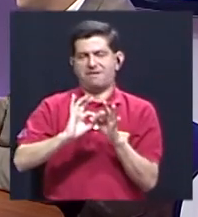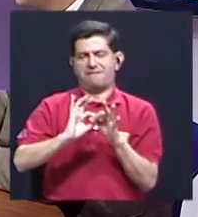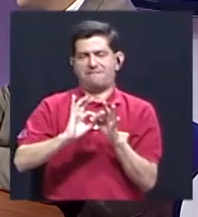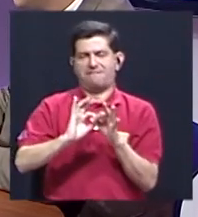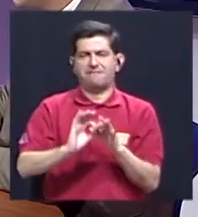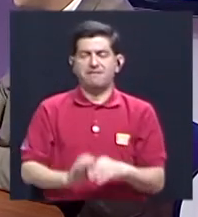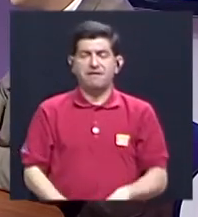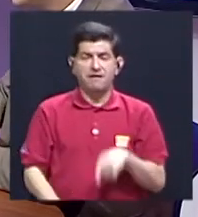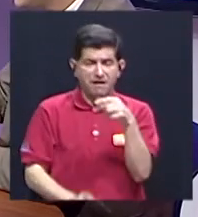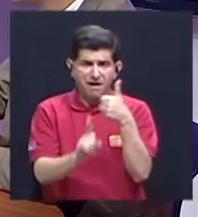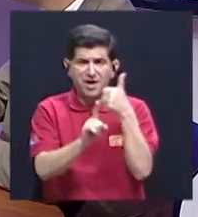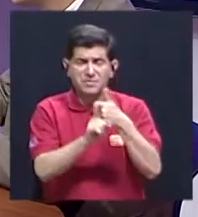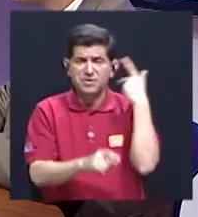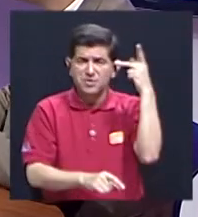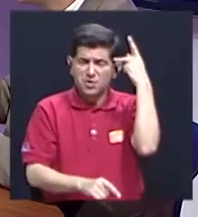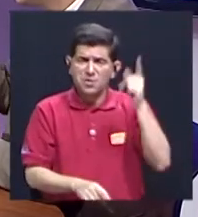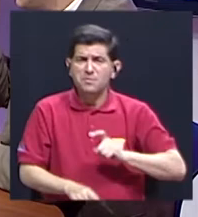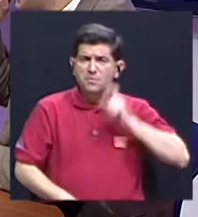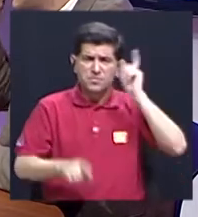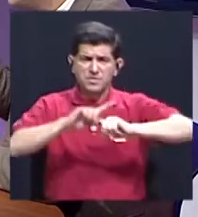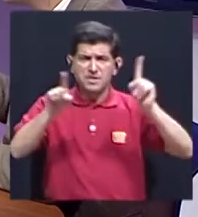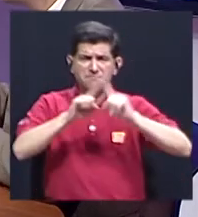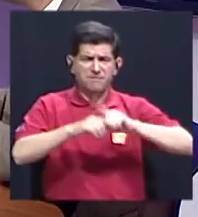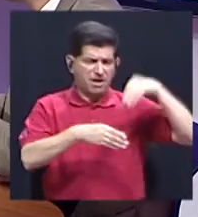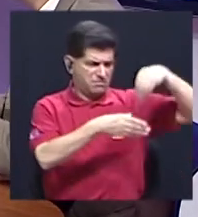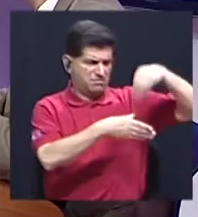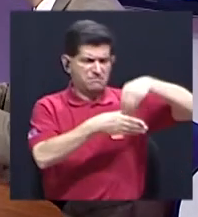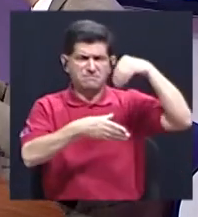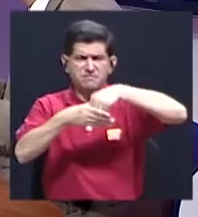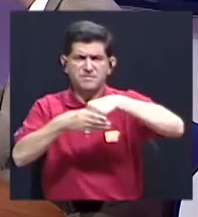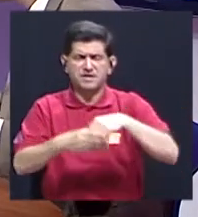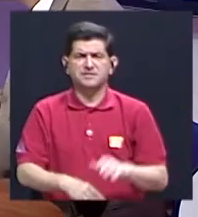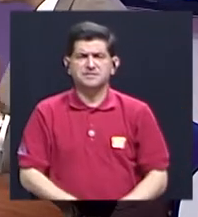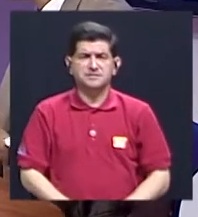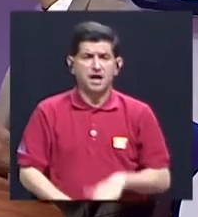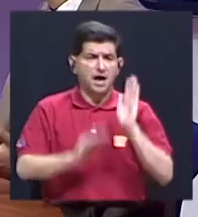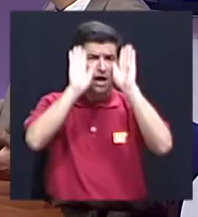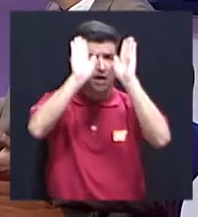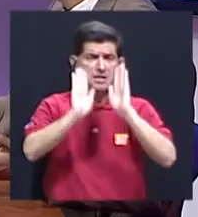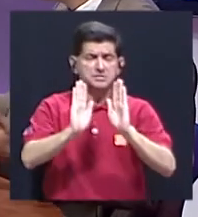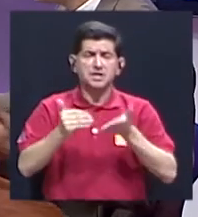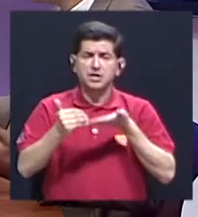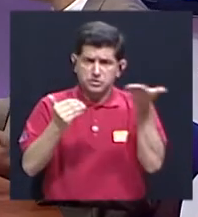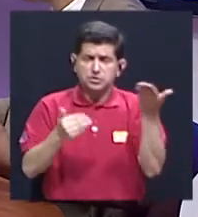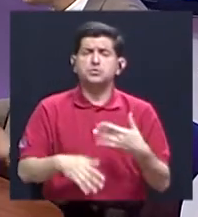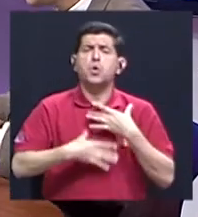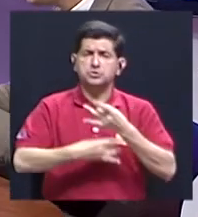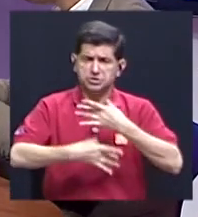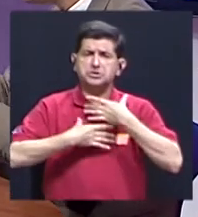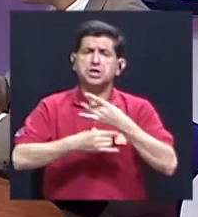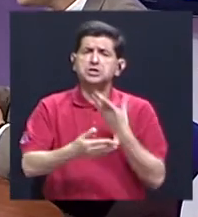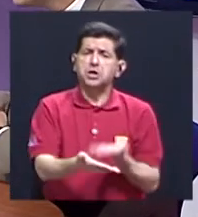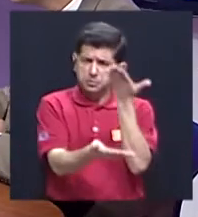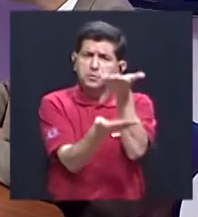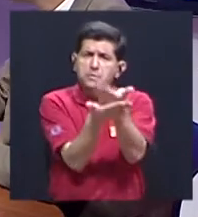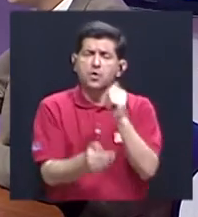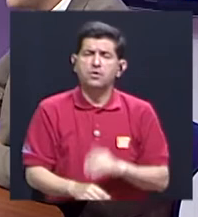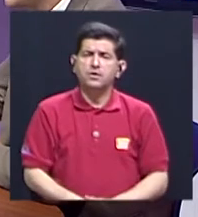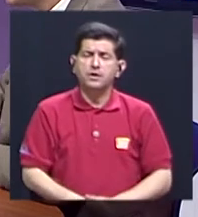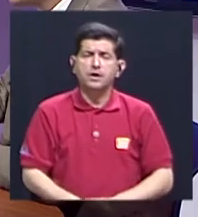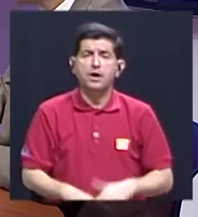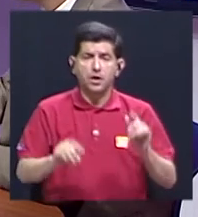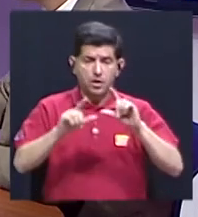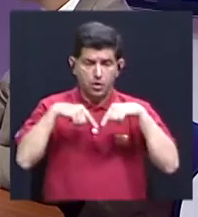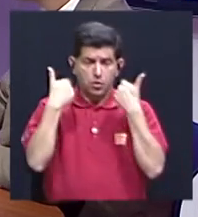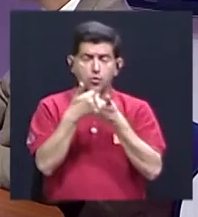ahí que, inclusive, la política de género en sus diferentes apartados me parece que hace cosas geniales y propone cosas muy interesantes, inclusive con los grupos